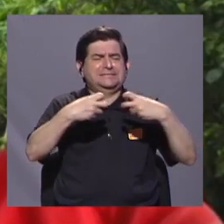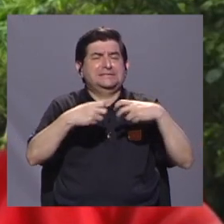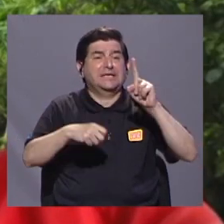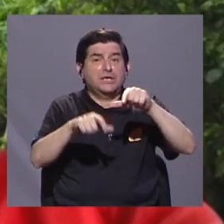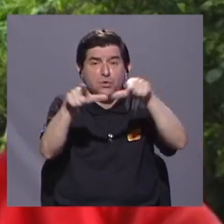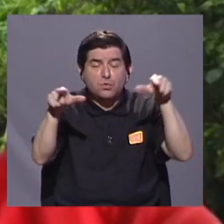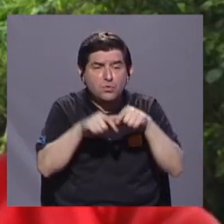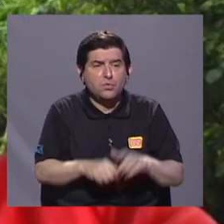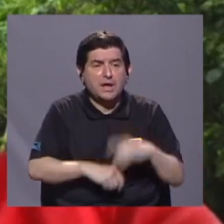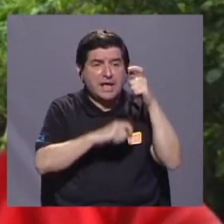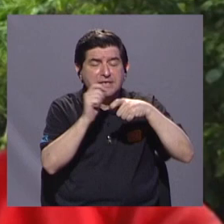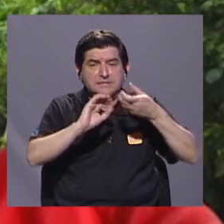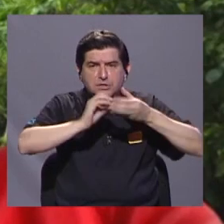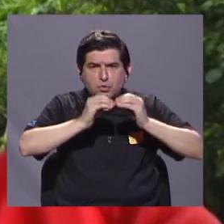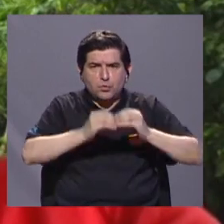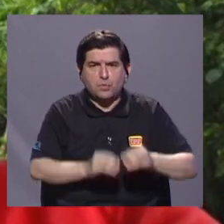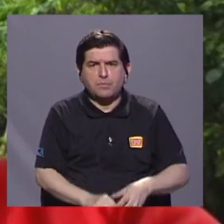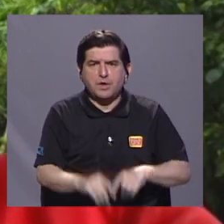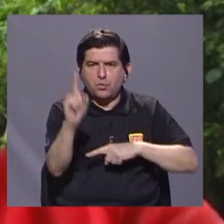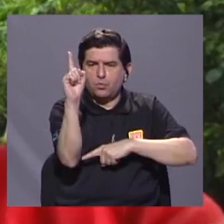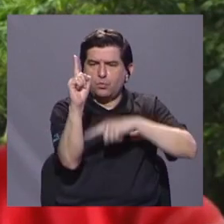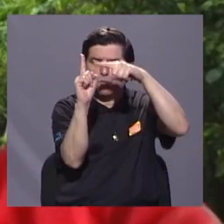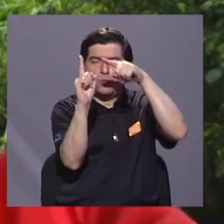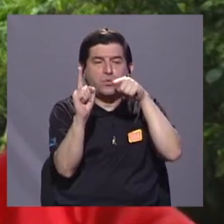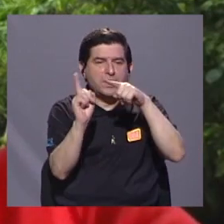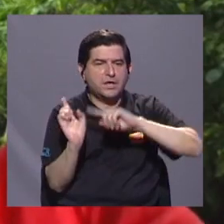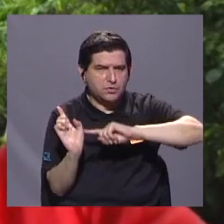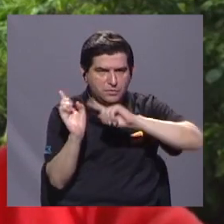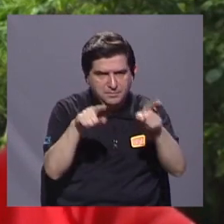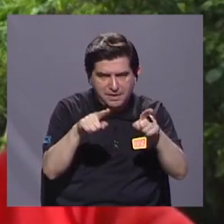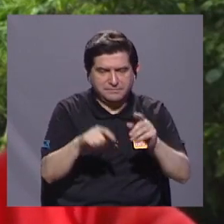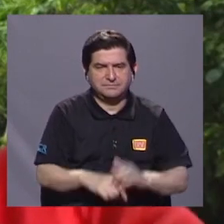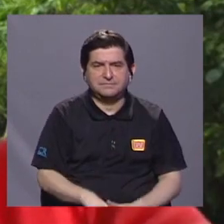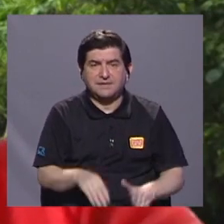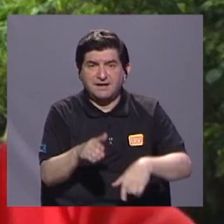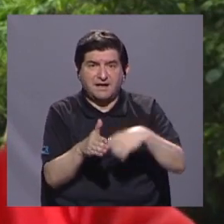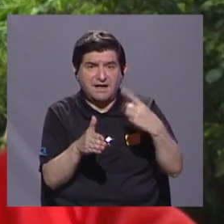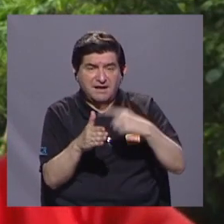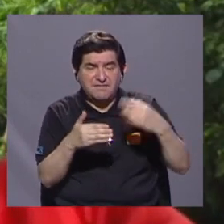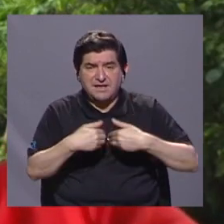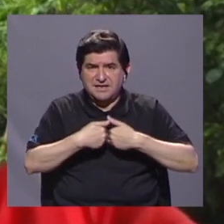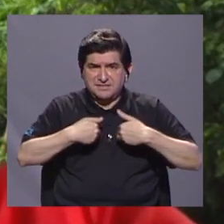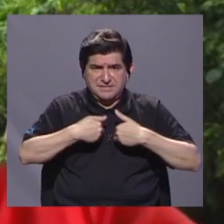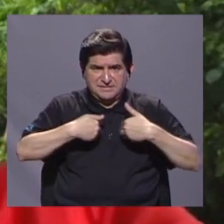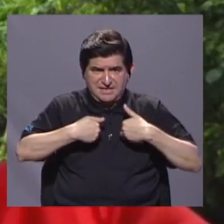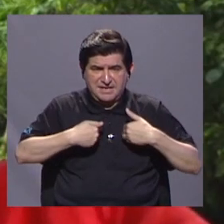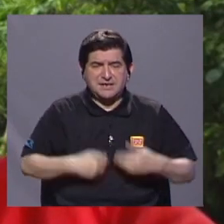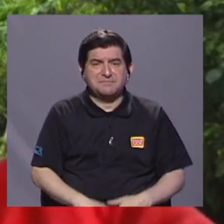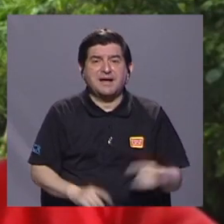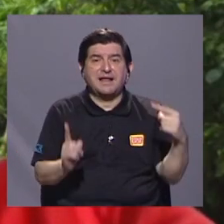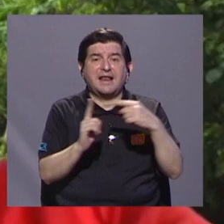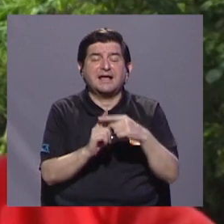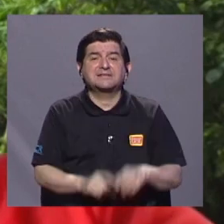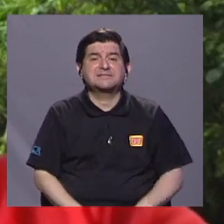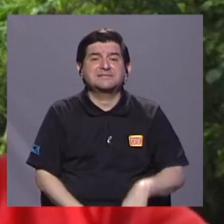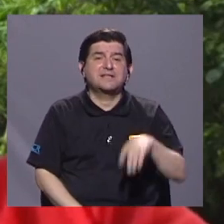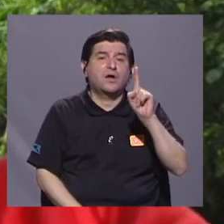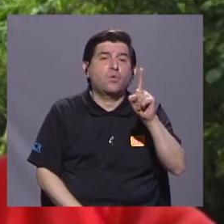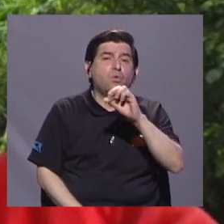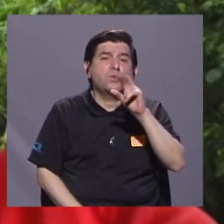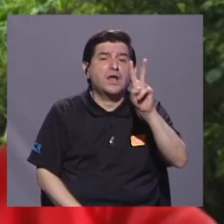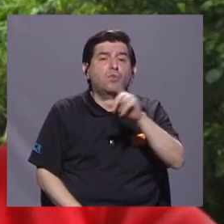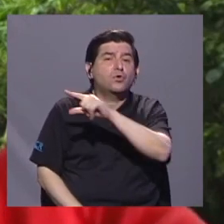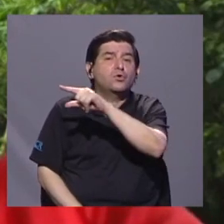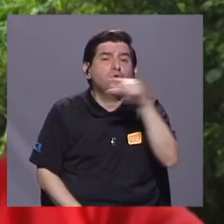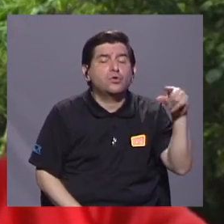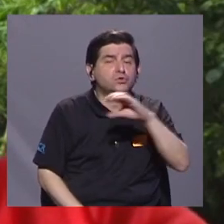referencia de poste y ellos se encargarán eventualmente. En este caso, muchas veces el animal puede inclusive pasar hasta una o dos semanas